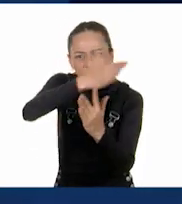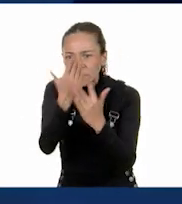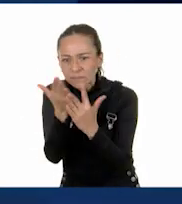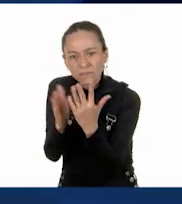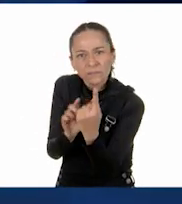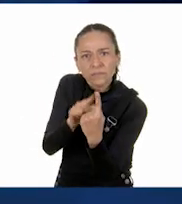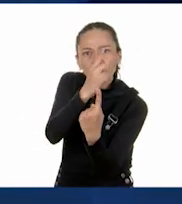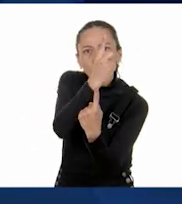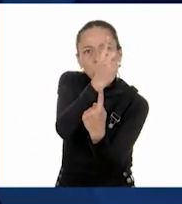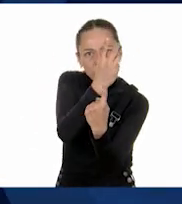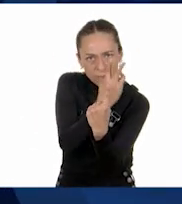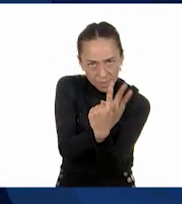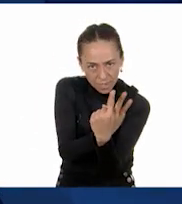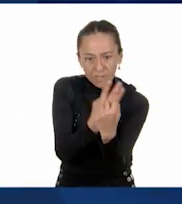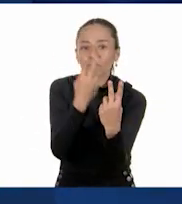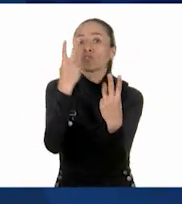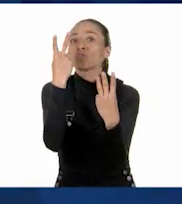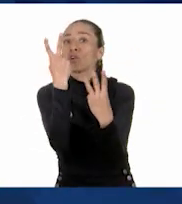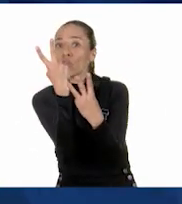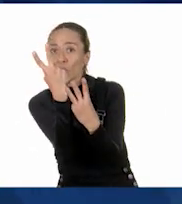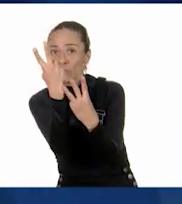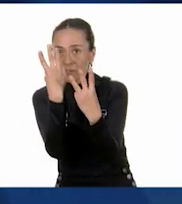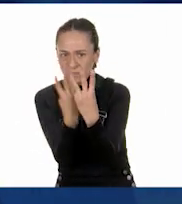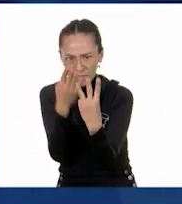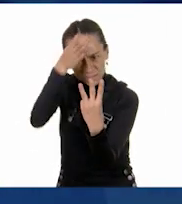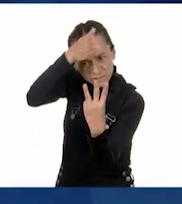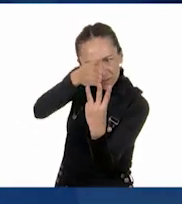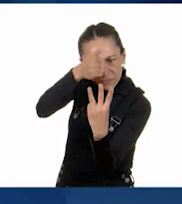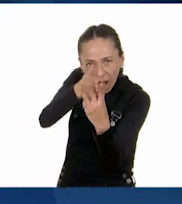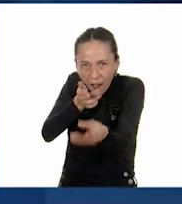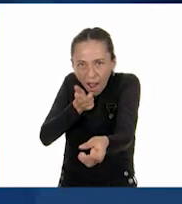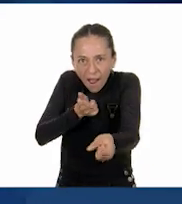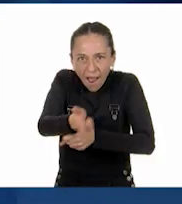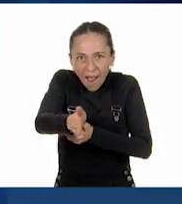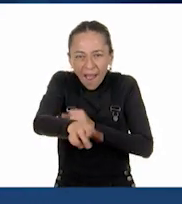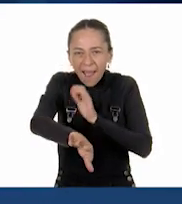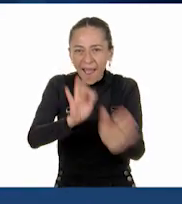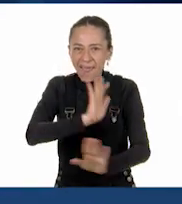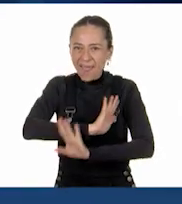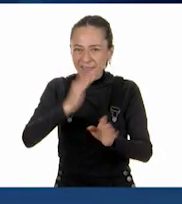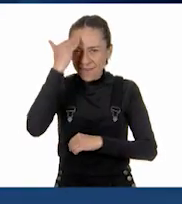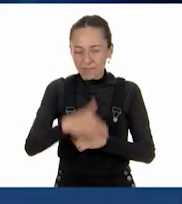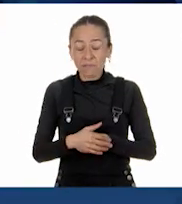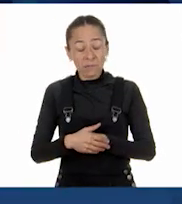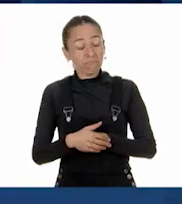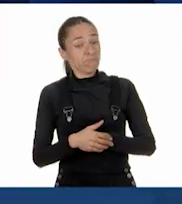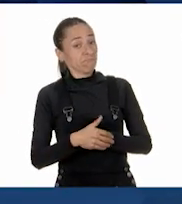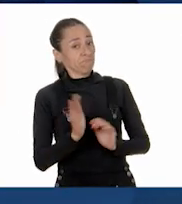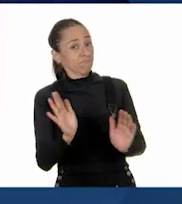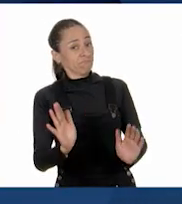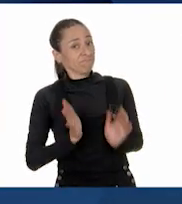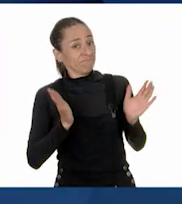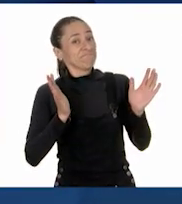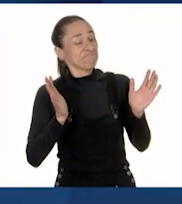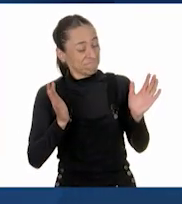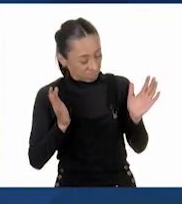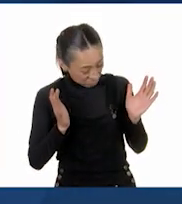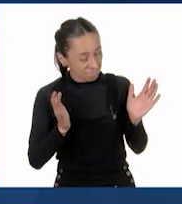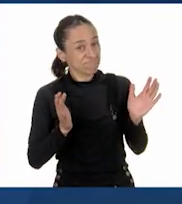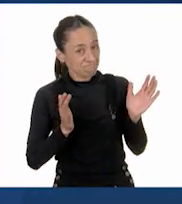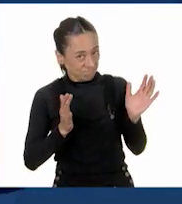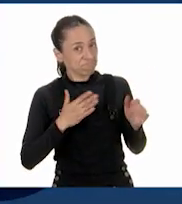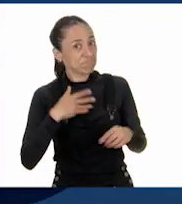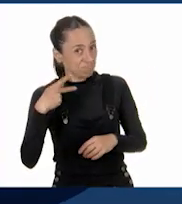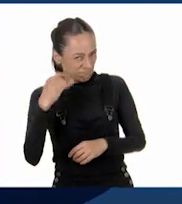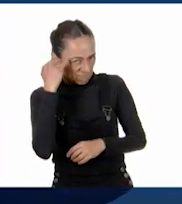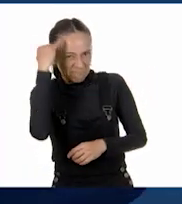y dos tercios. Bueno, la verdad es que me han dejado sorprendida con la estrategia que se les